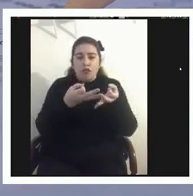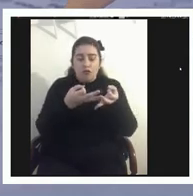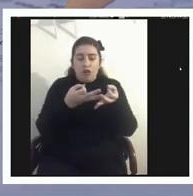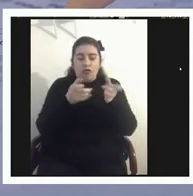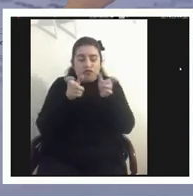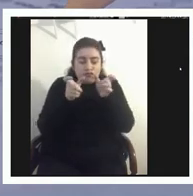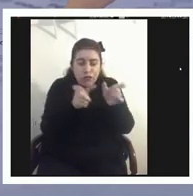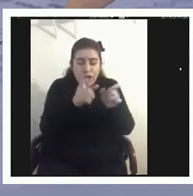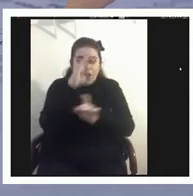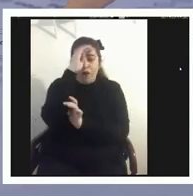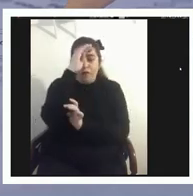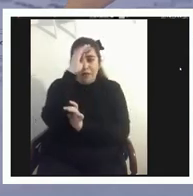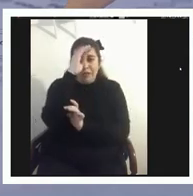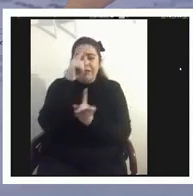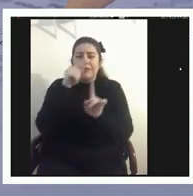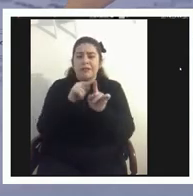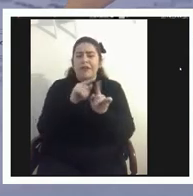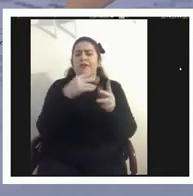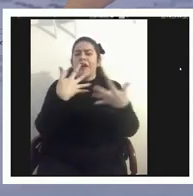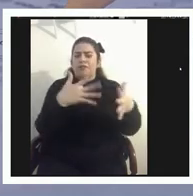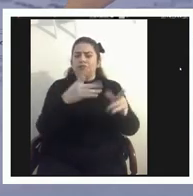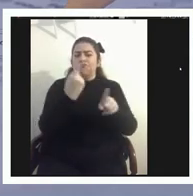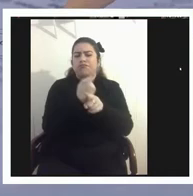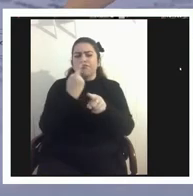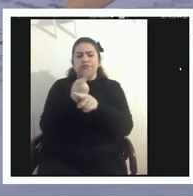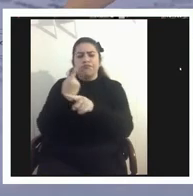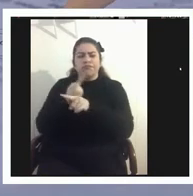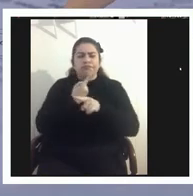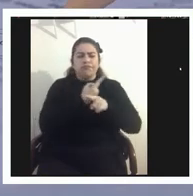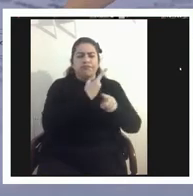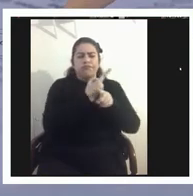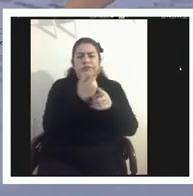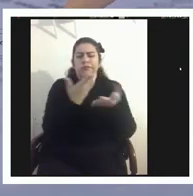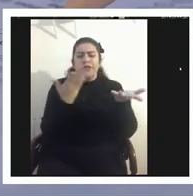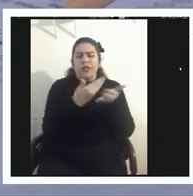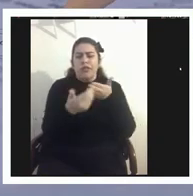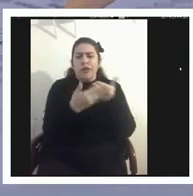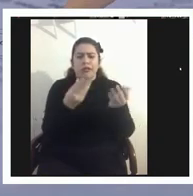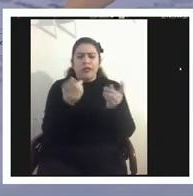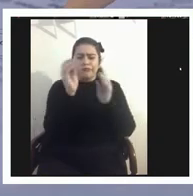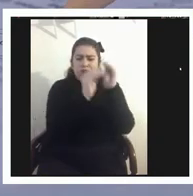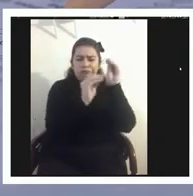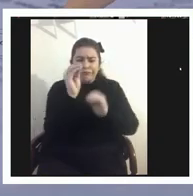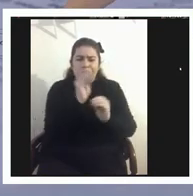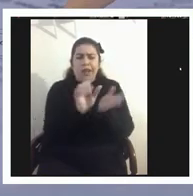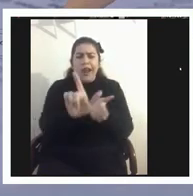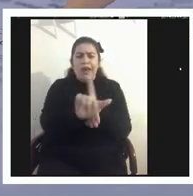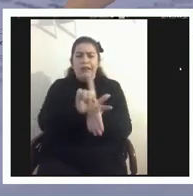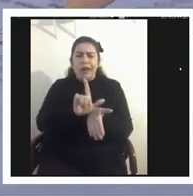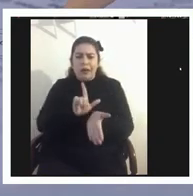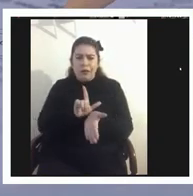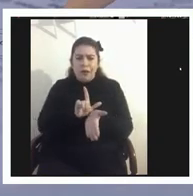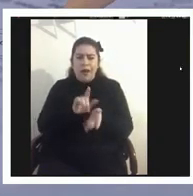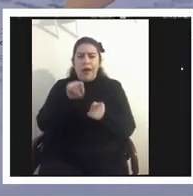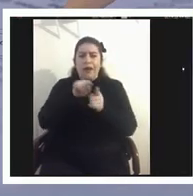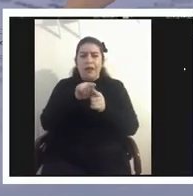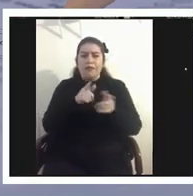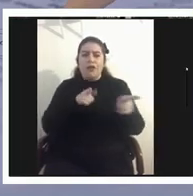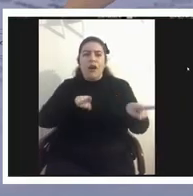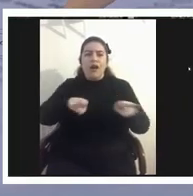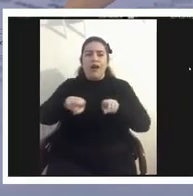es algo de lo que se ha estado hablando en la literatura y también en la gestión organizacional